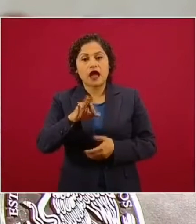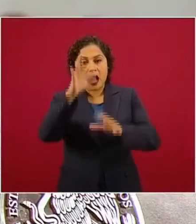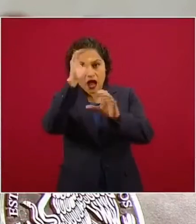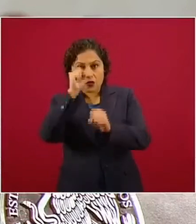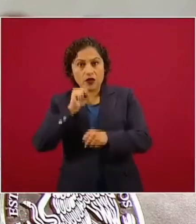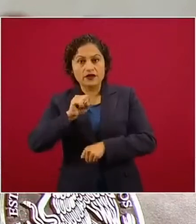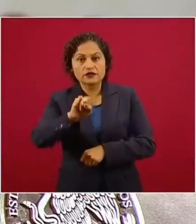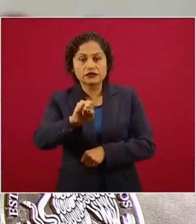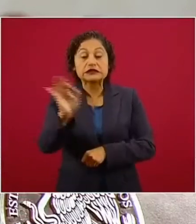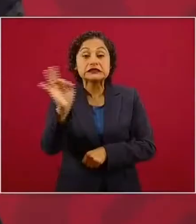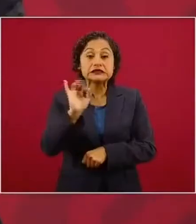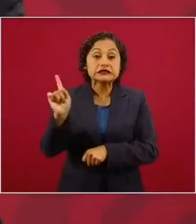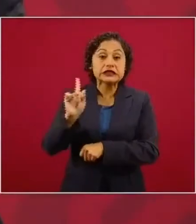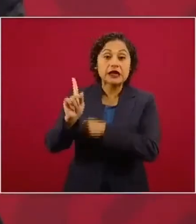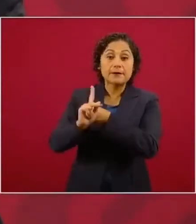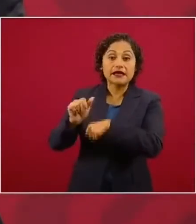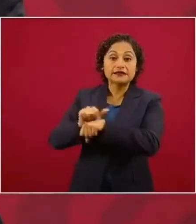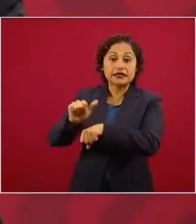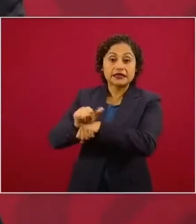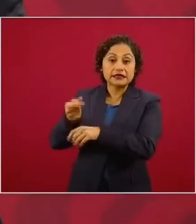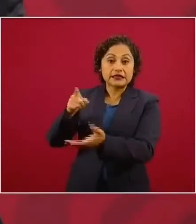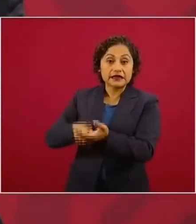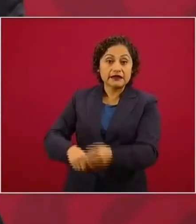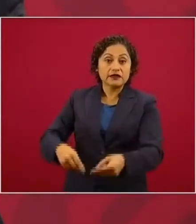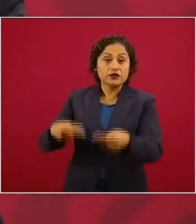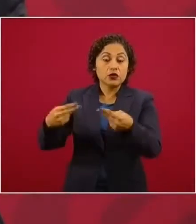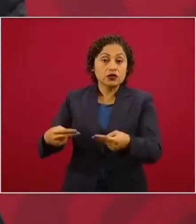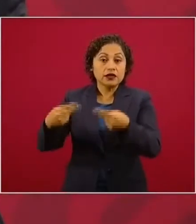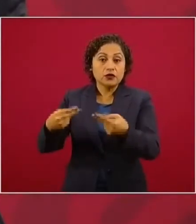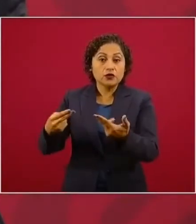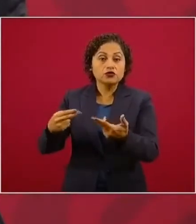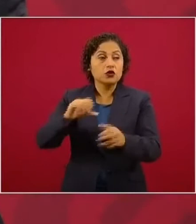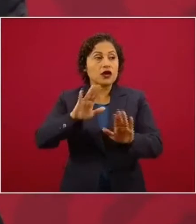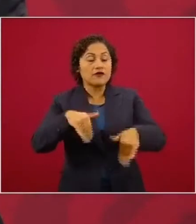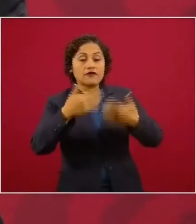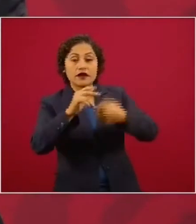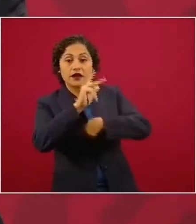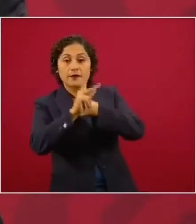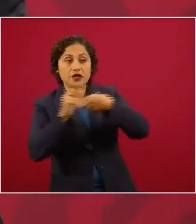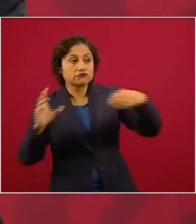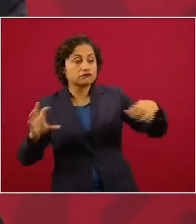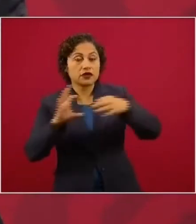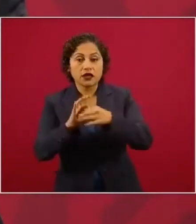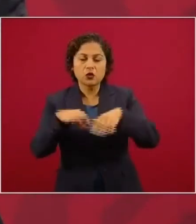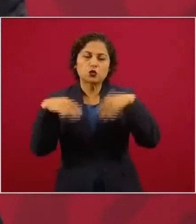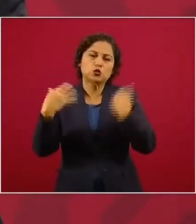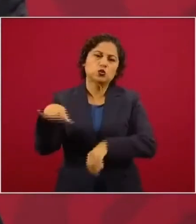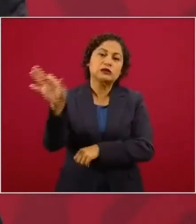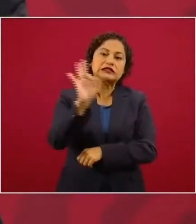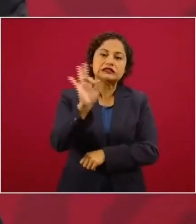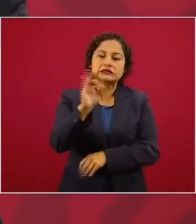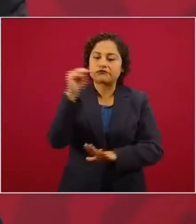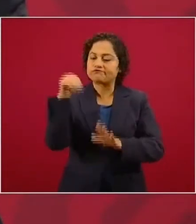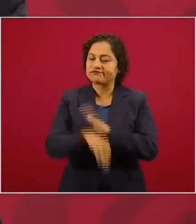inestabilidad en los mercados financieros internacionales y se buscó